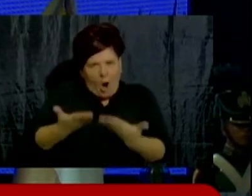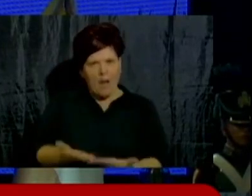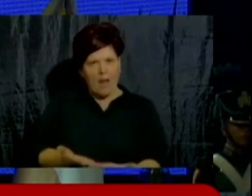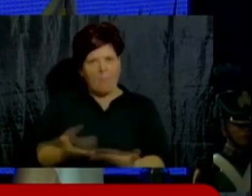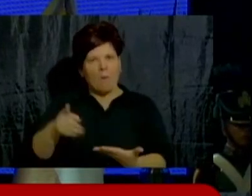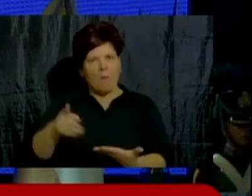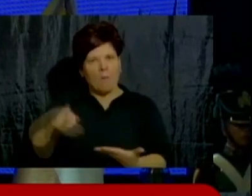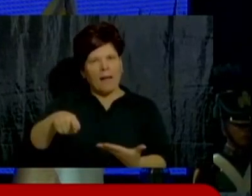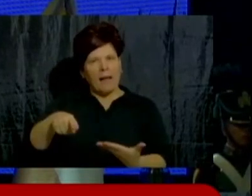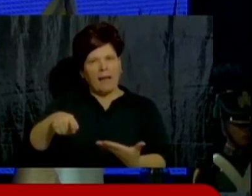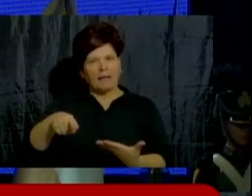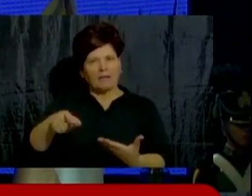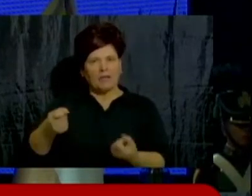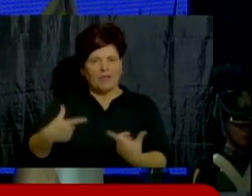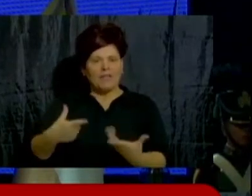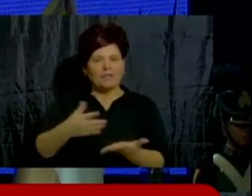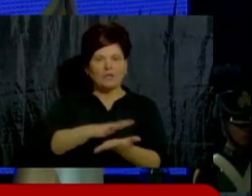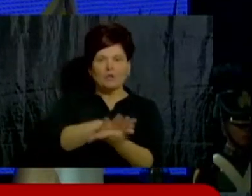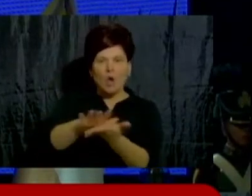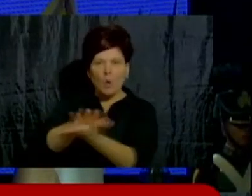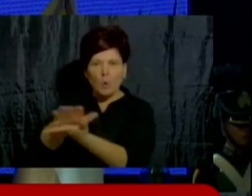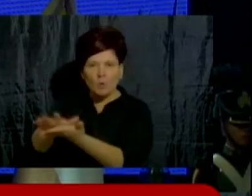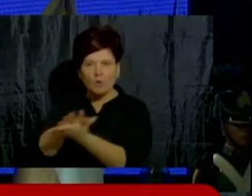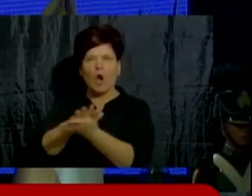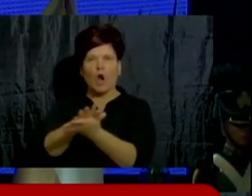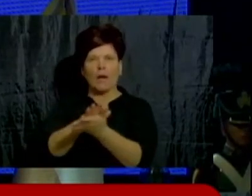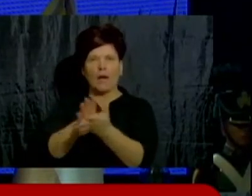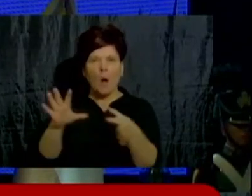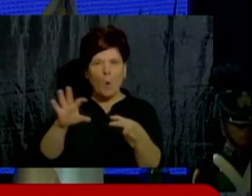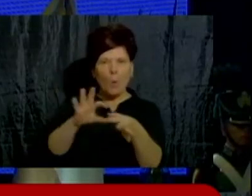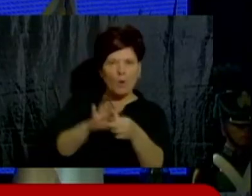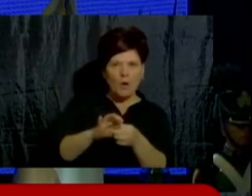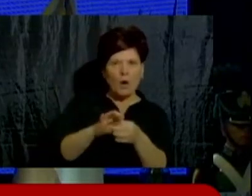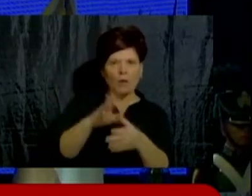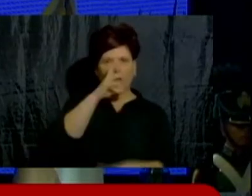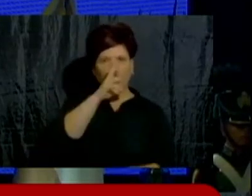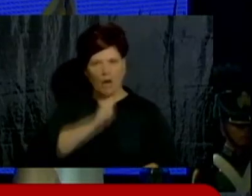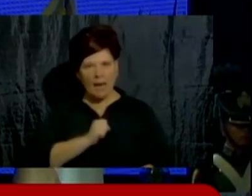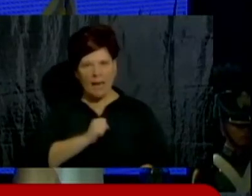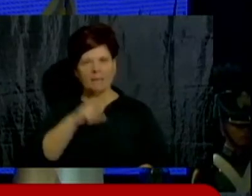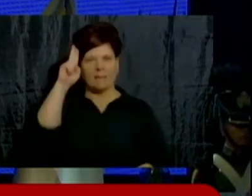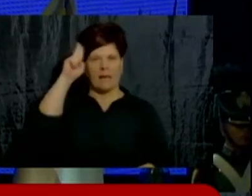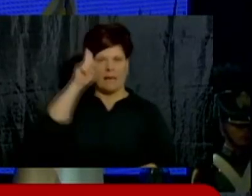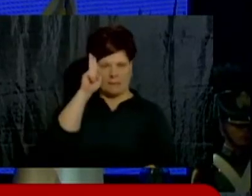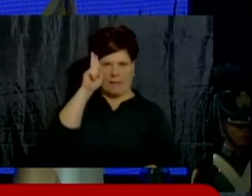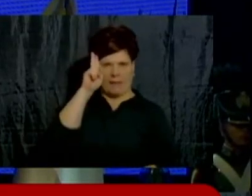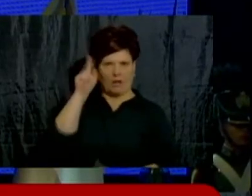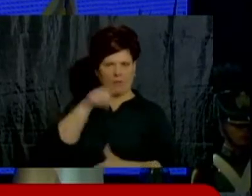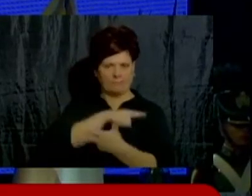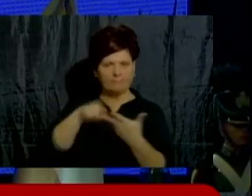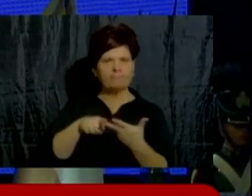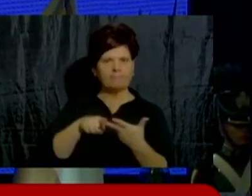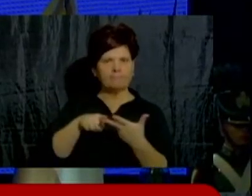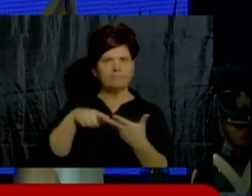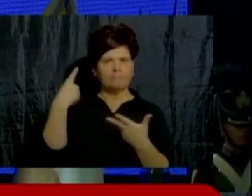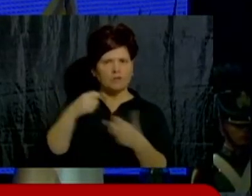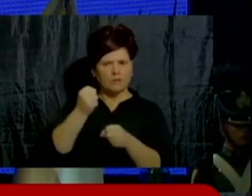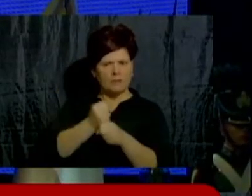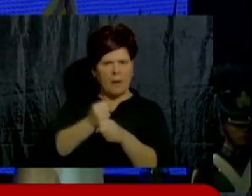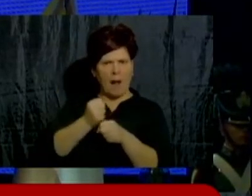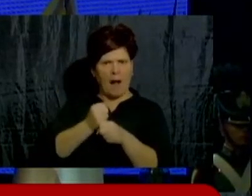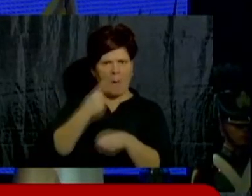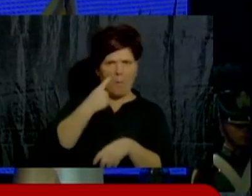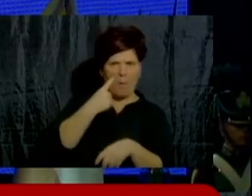venga de la mano de las soluciones, de la unión, de la tolerancia y del respeto. Mientras trabajamos codo a codo,